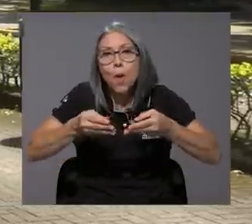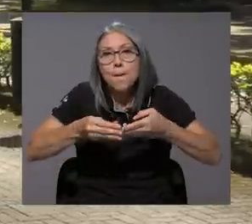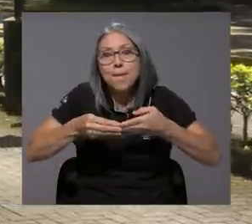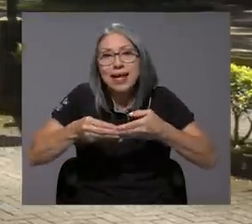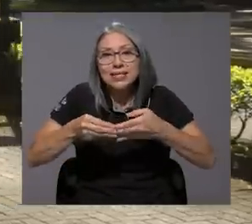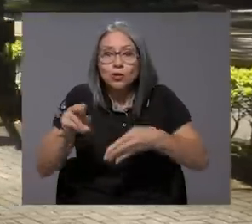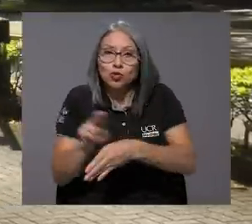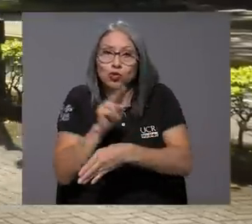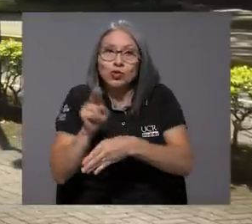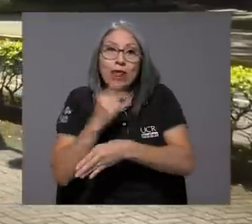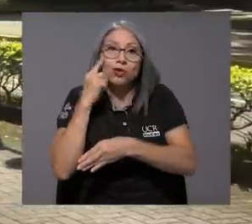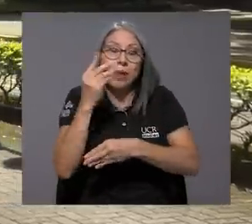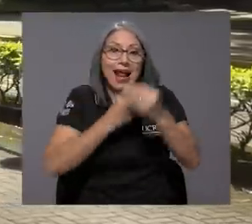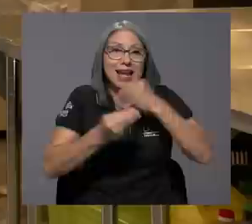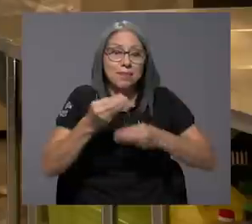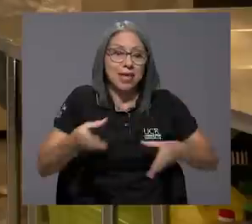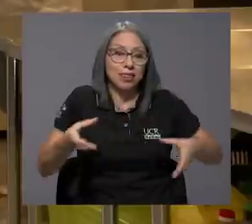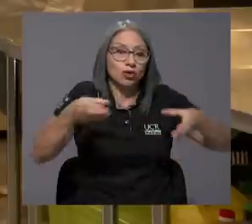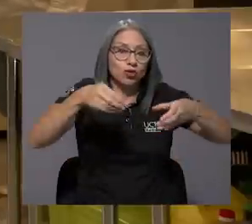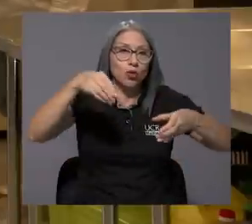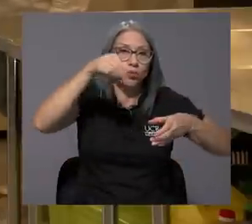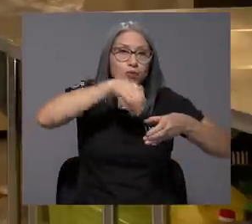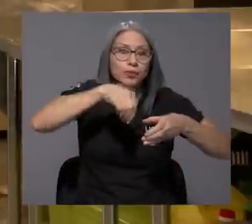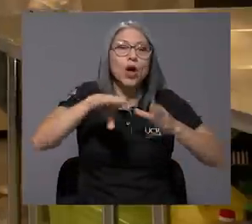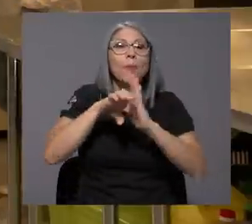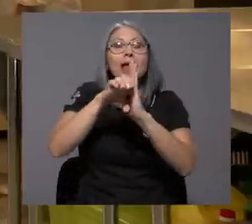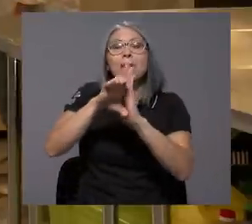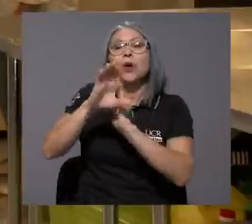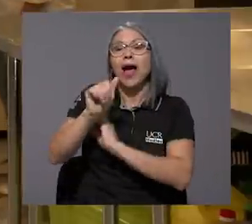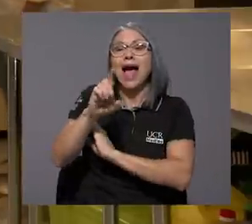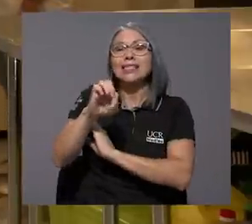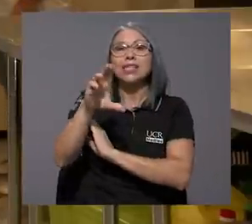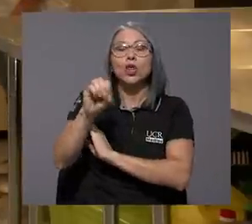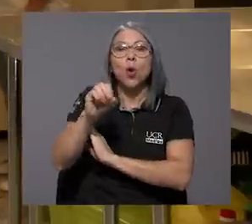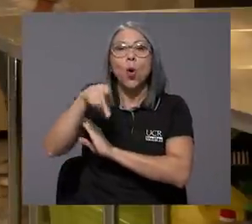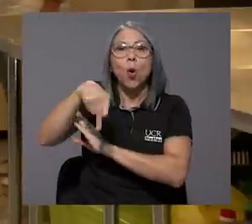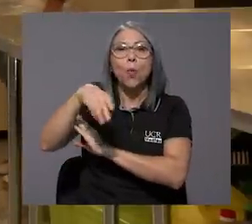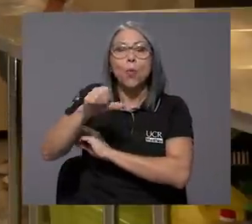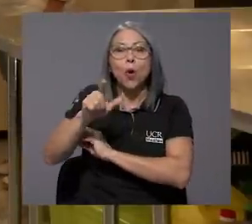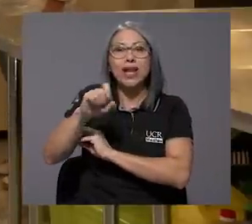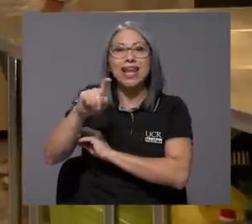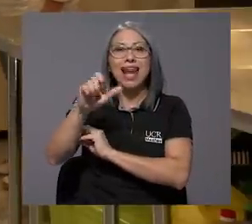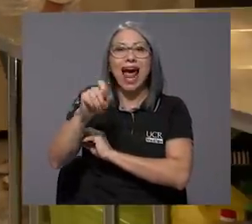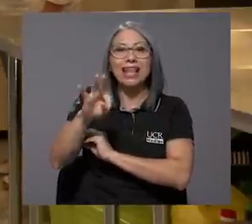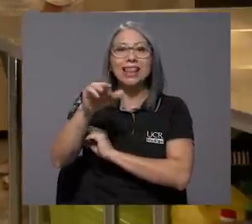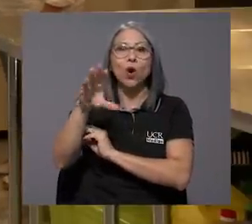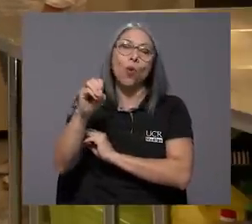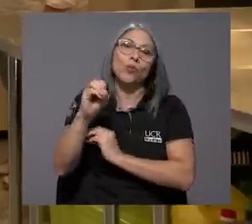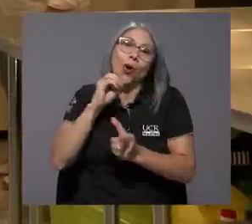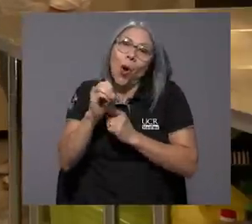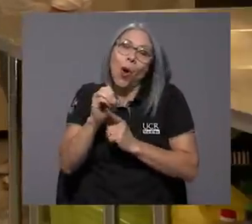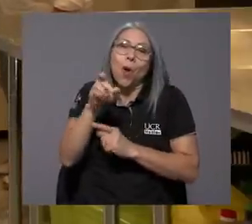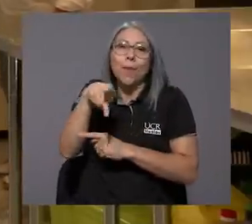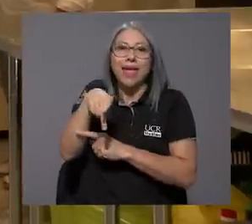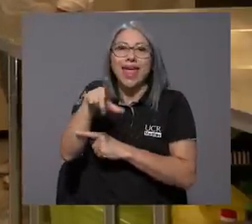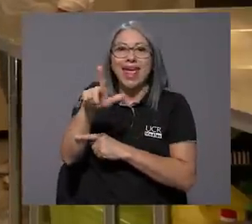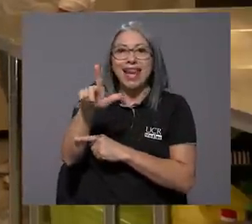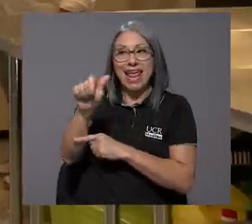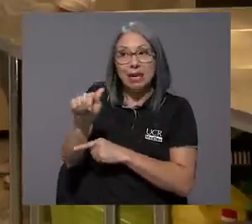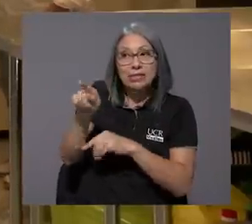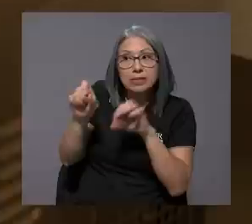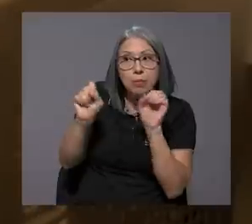usados para el empaque de alimentos, como el ácido poliláctico o PLA, de